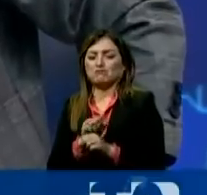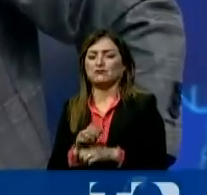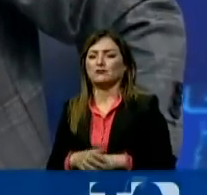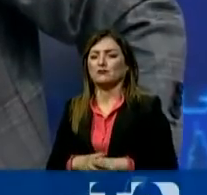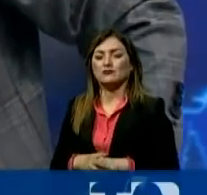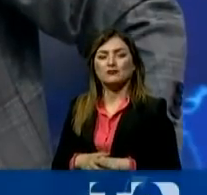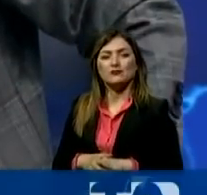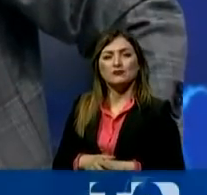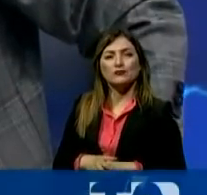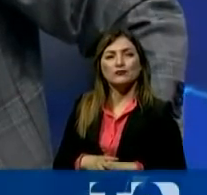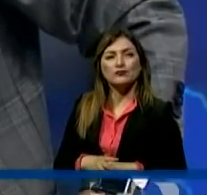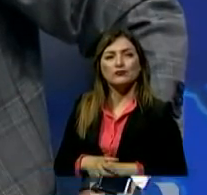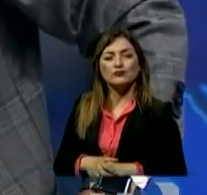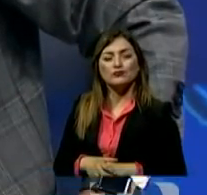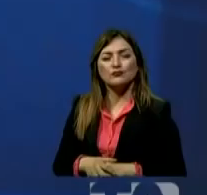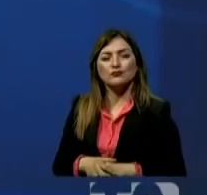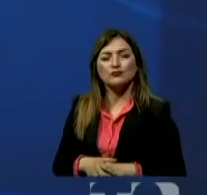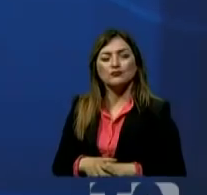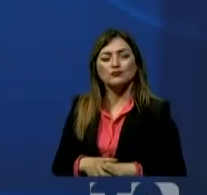tumbar a cómo de lugar?